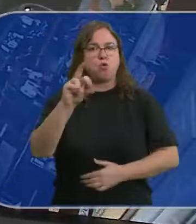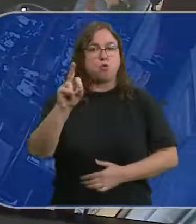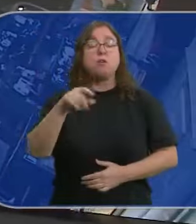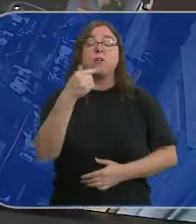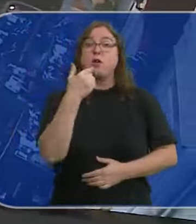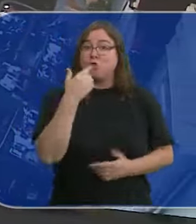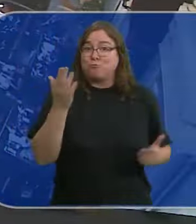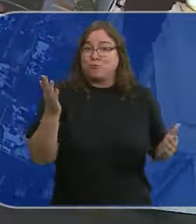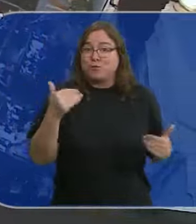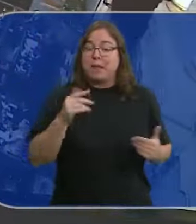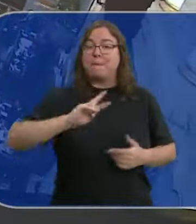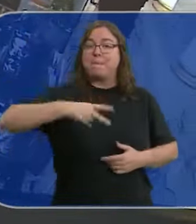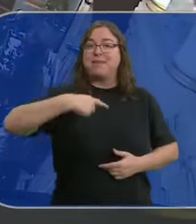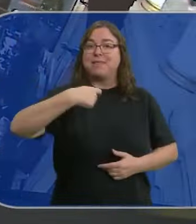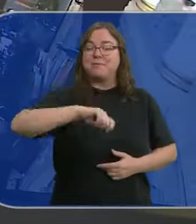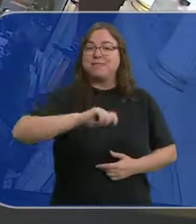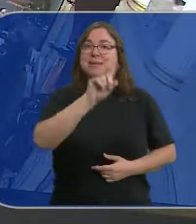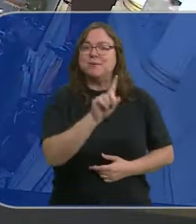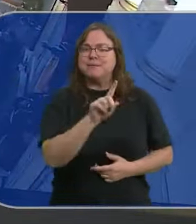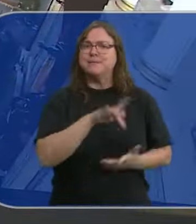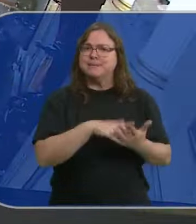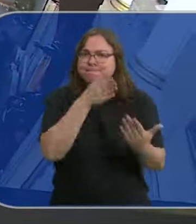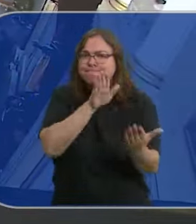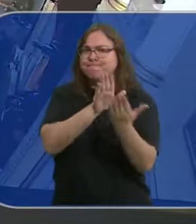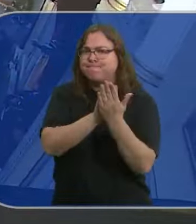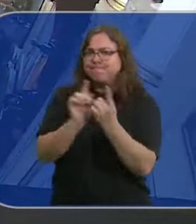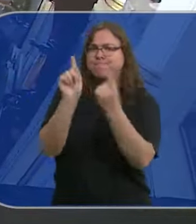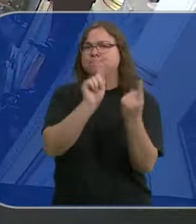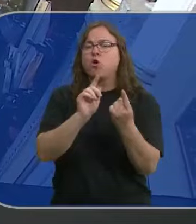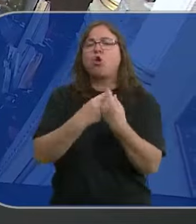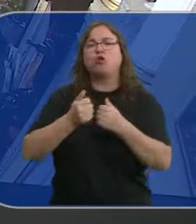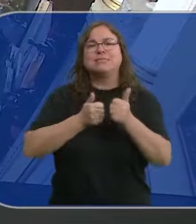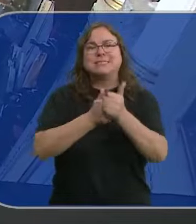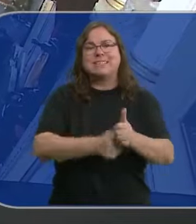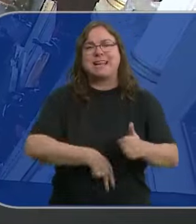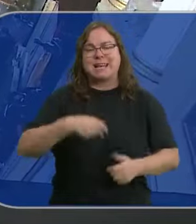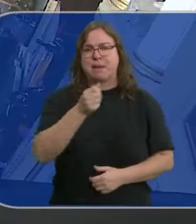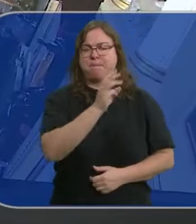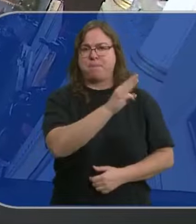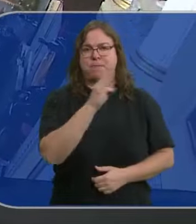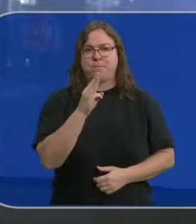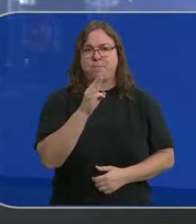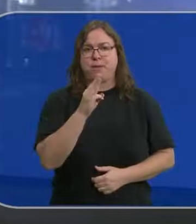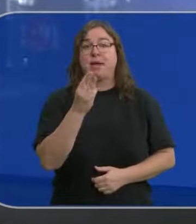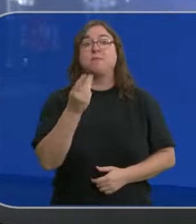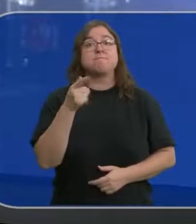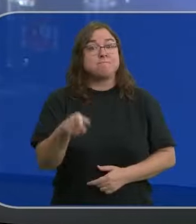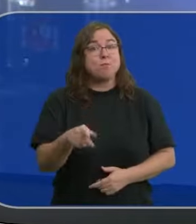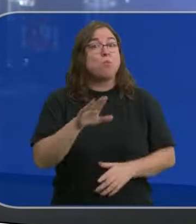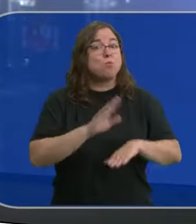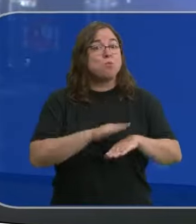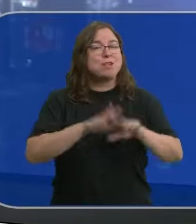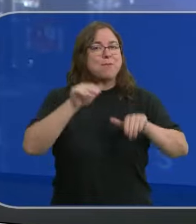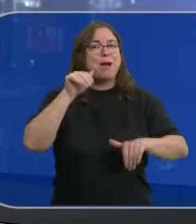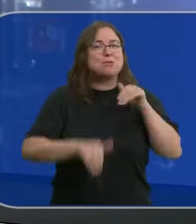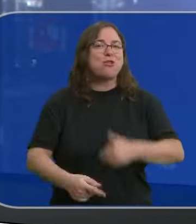En su ausencia, la vicepresidenta primera ha protagonizado otro intenso cara a cara con la secretaria general del PP. Esta vez, Andrea Altelarrea, por